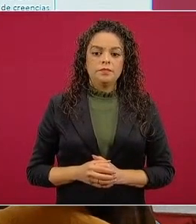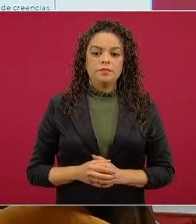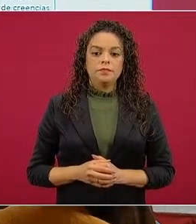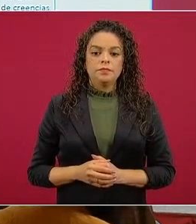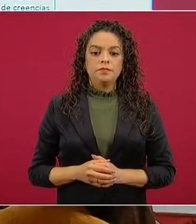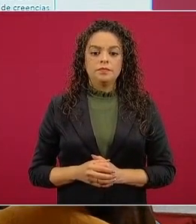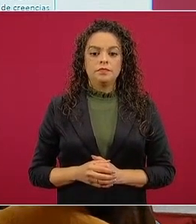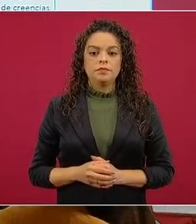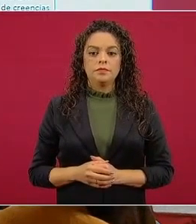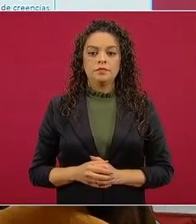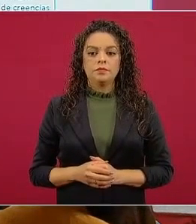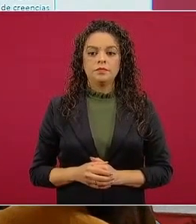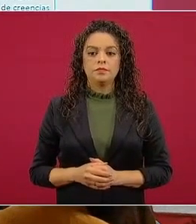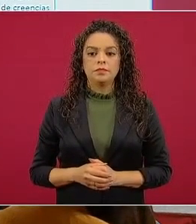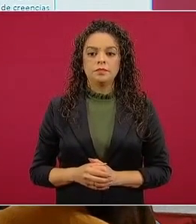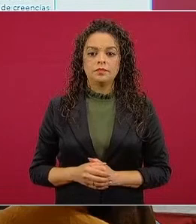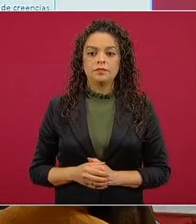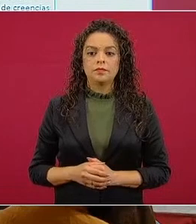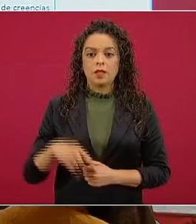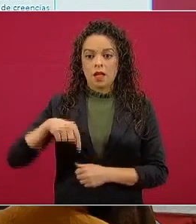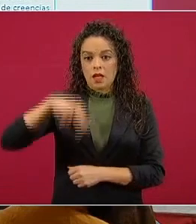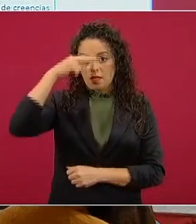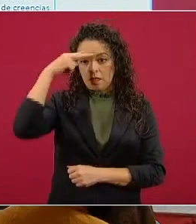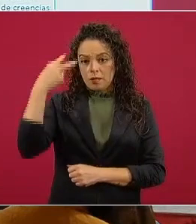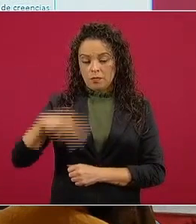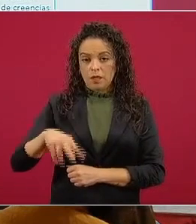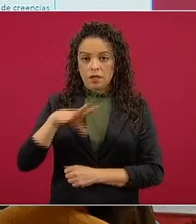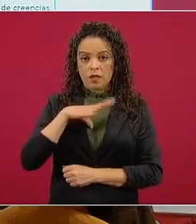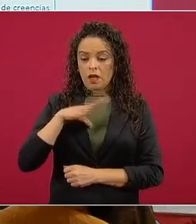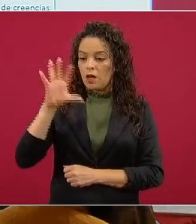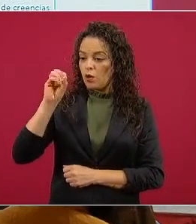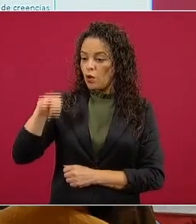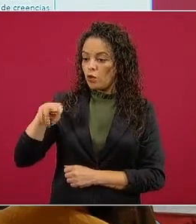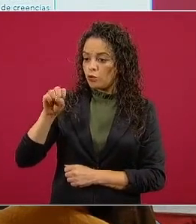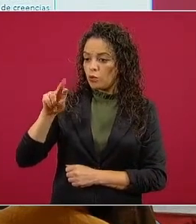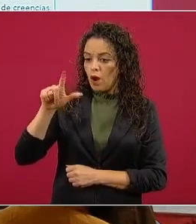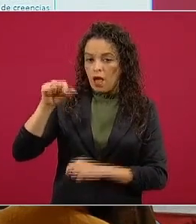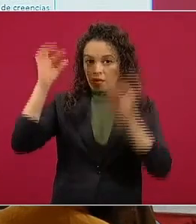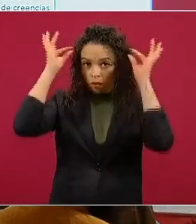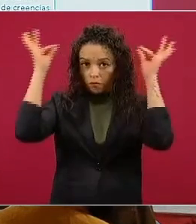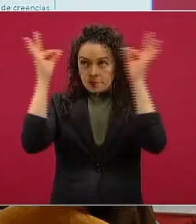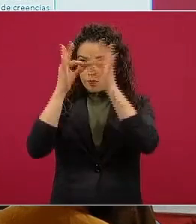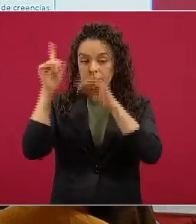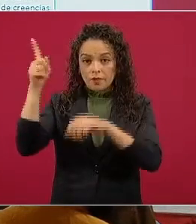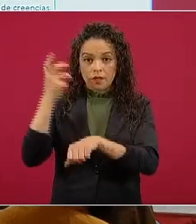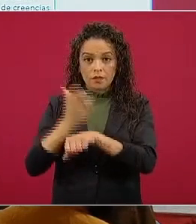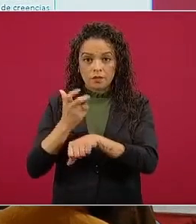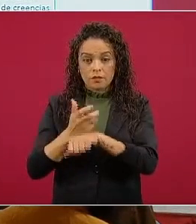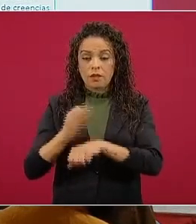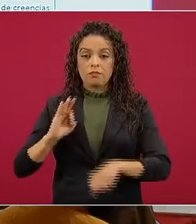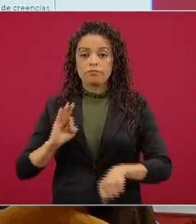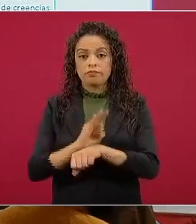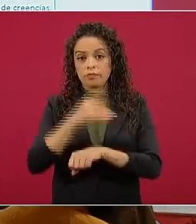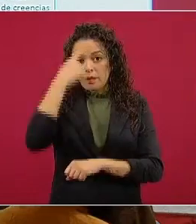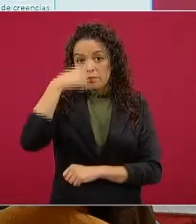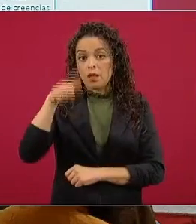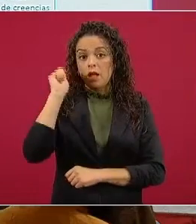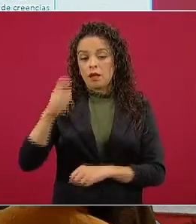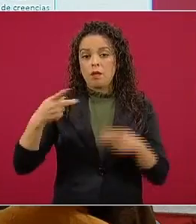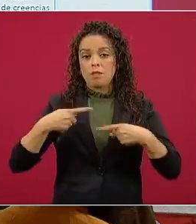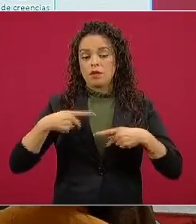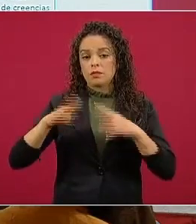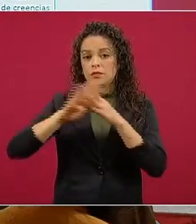los consulados de México en Estados Unidos se van a convertir en defensorías para la defensa de migrantes